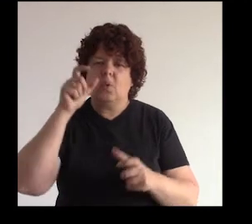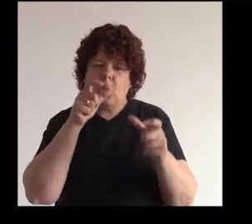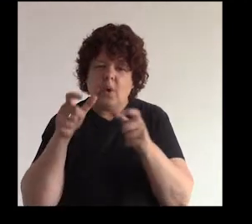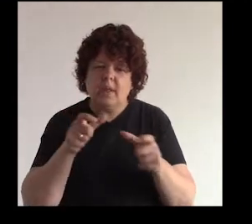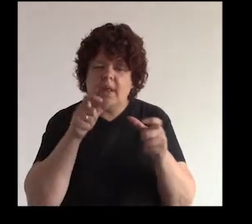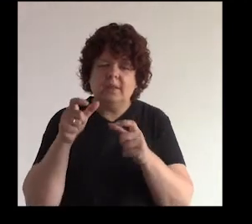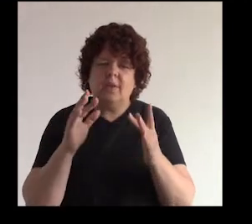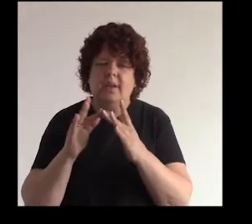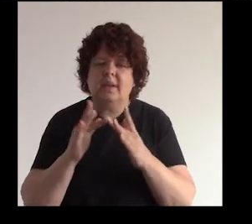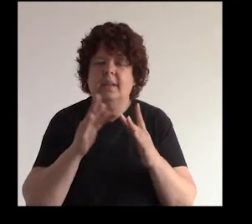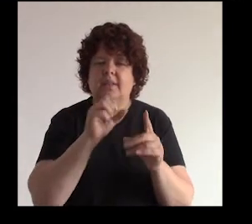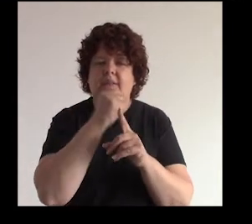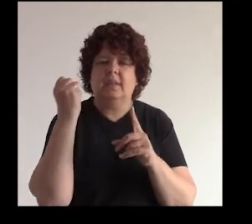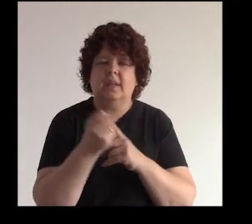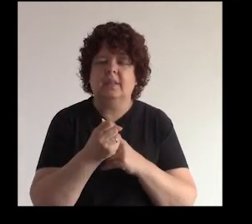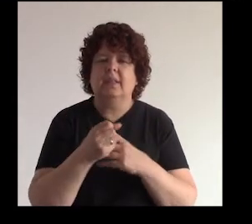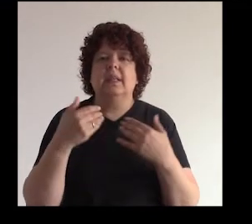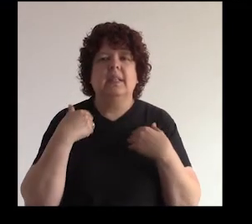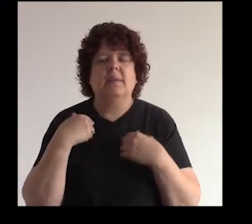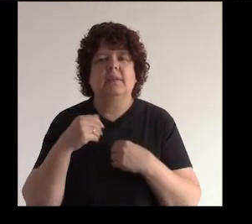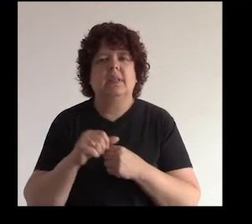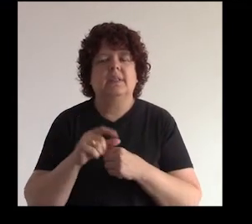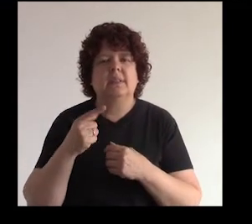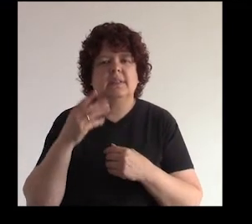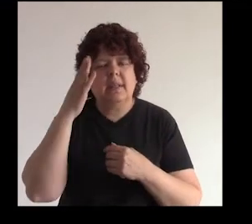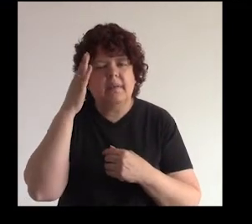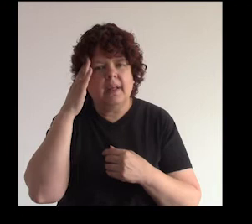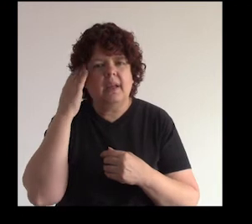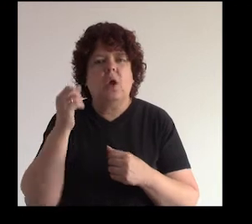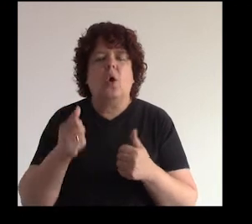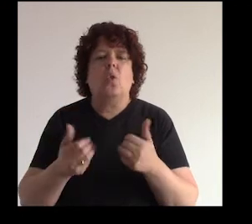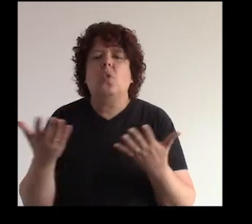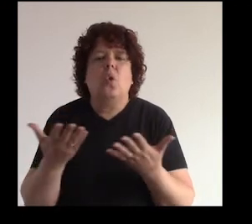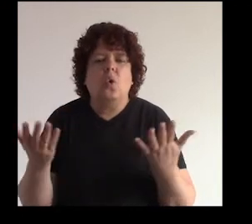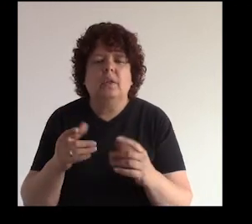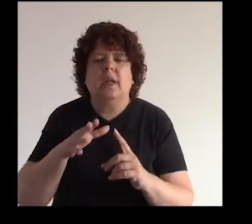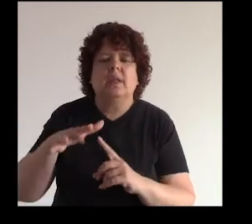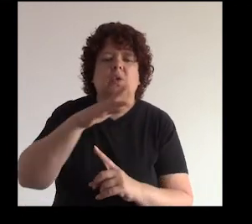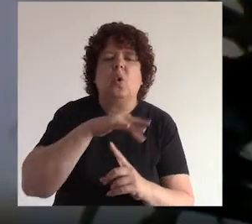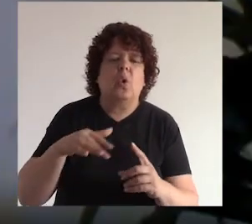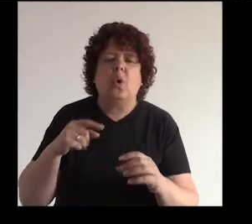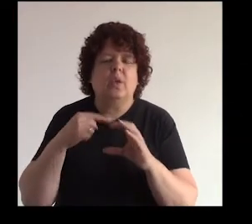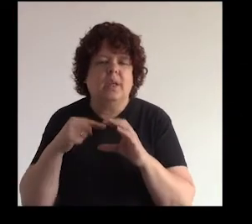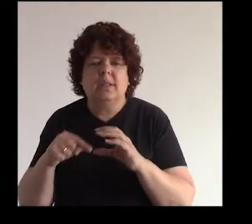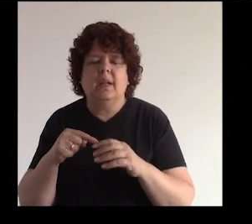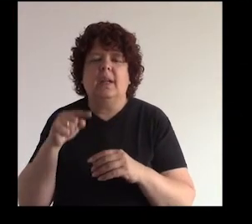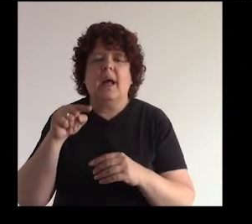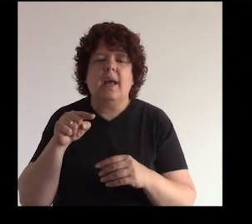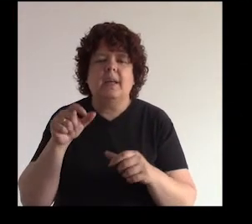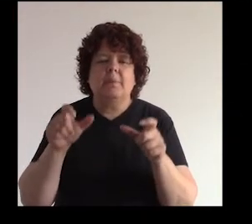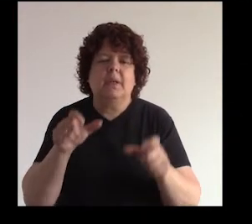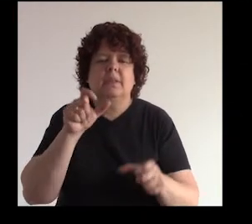cuidando las redes sociales ¿no? tenemos que estar seguros de dónde de qué entorno estamos a pesar que es un entorno digital